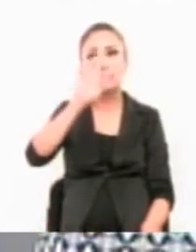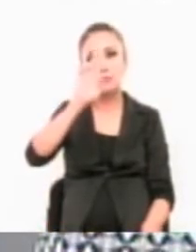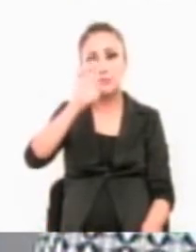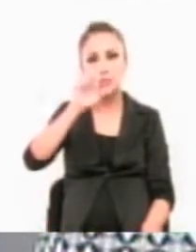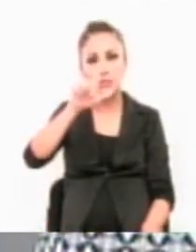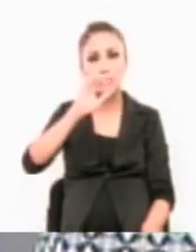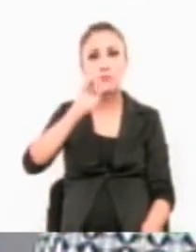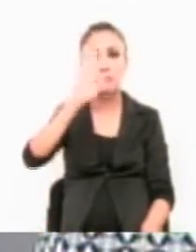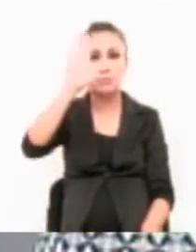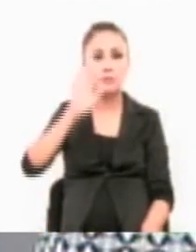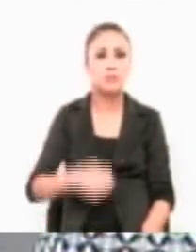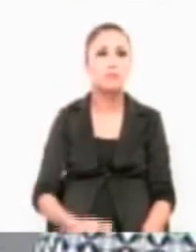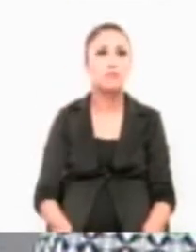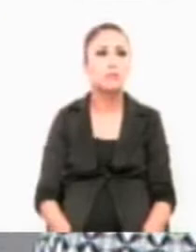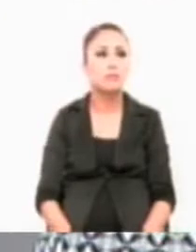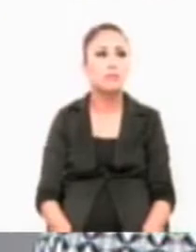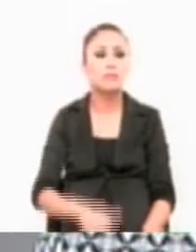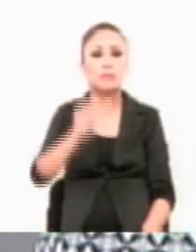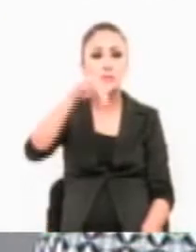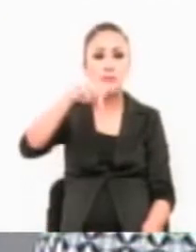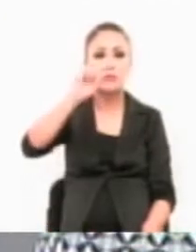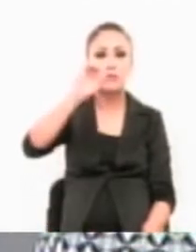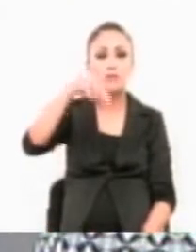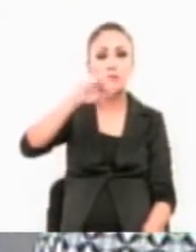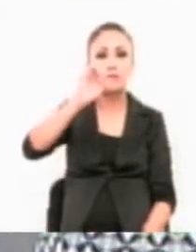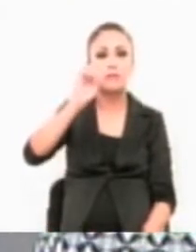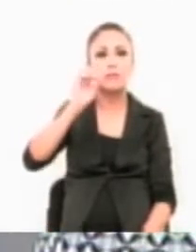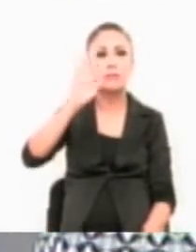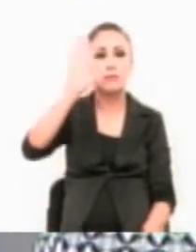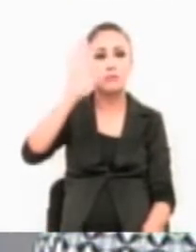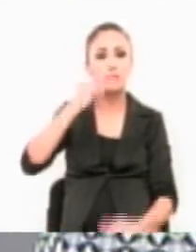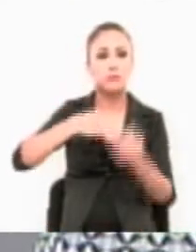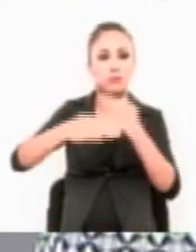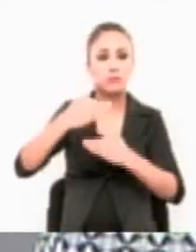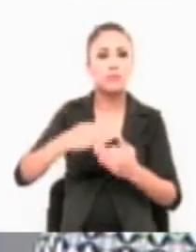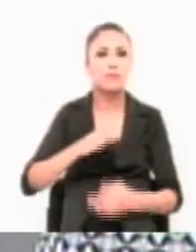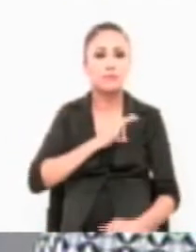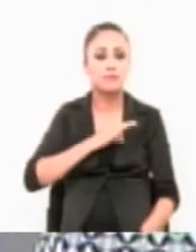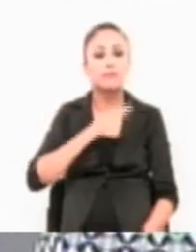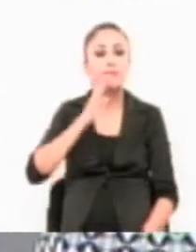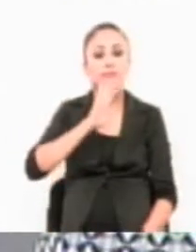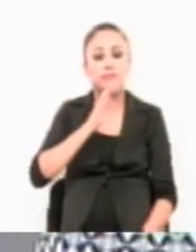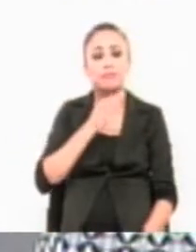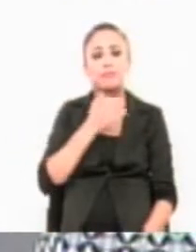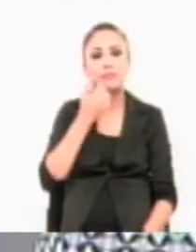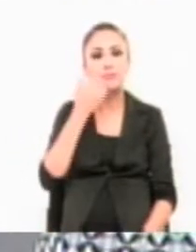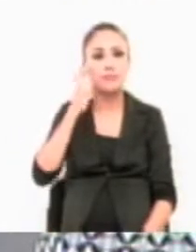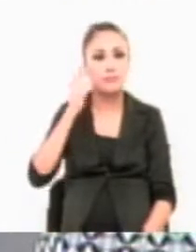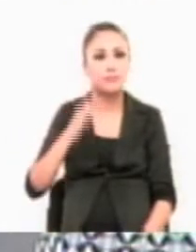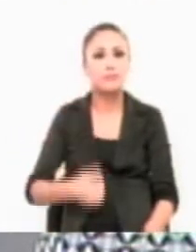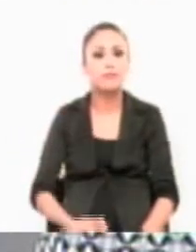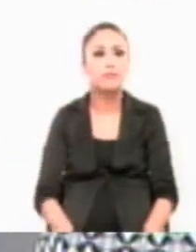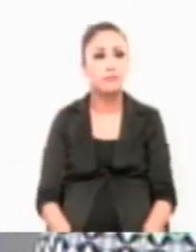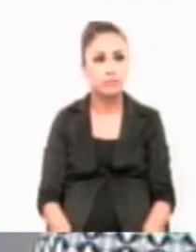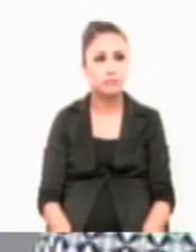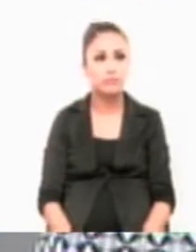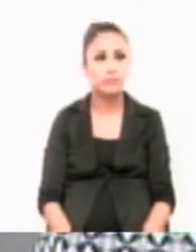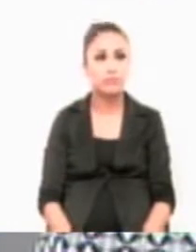Liliana Prieto de León. Presente. Antonio Ortiz Hernández. Hola a todas y todos. Presente. Santiago López Acosta.